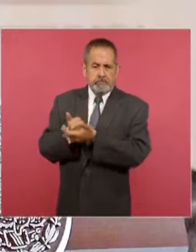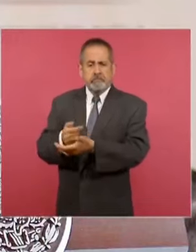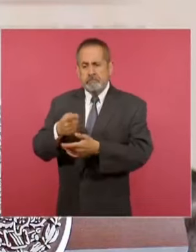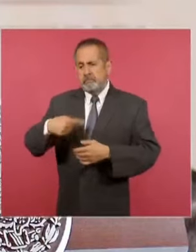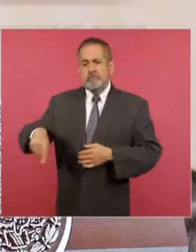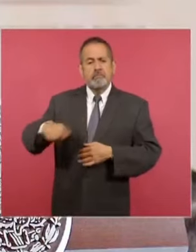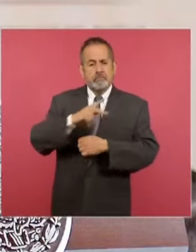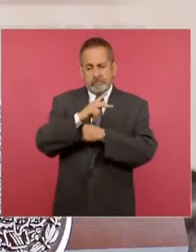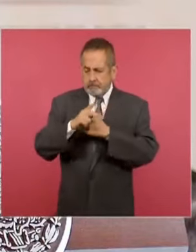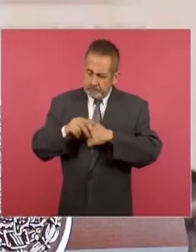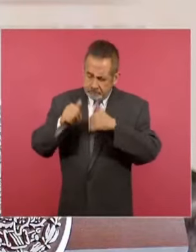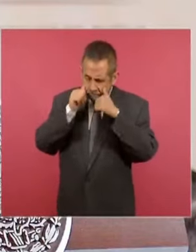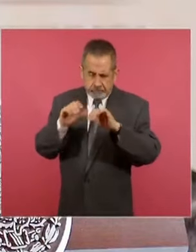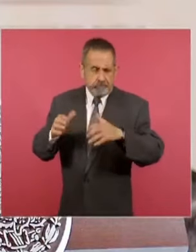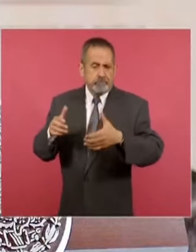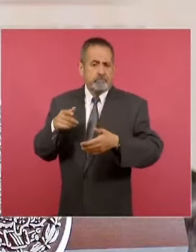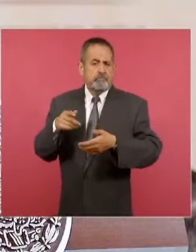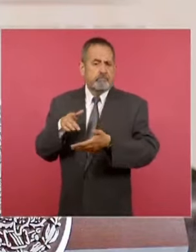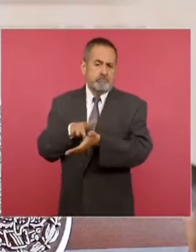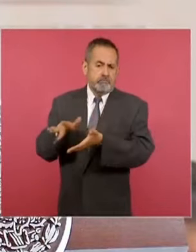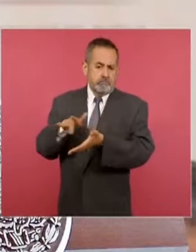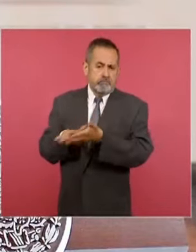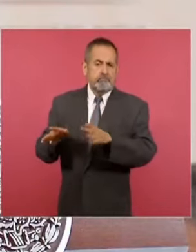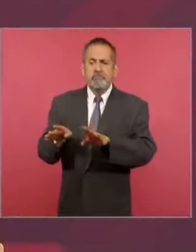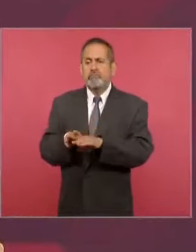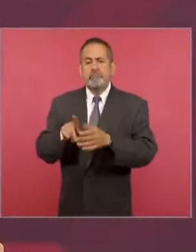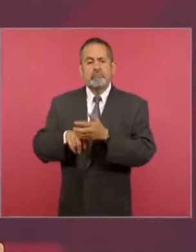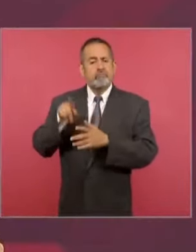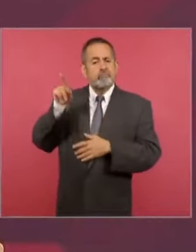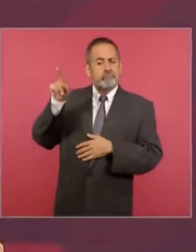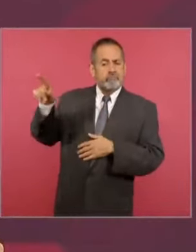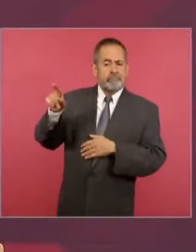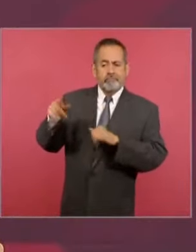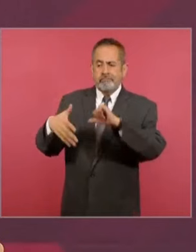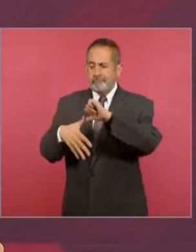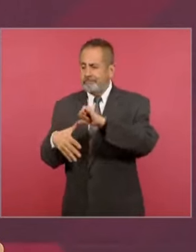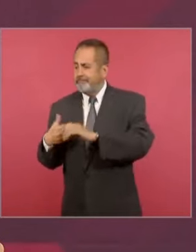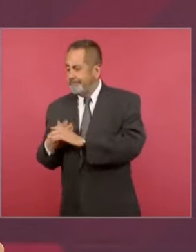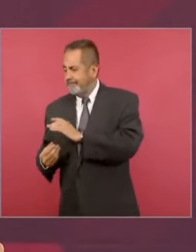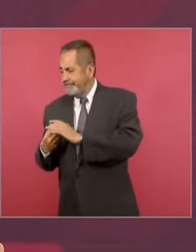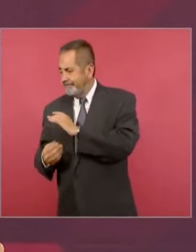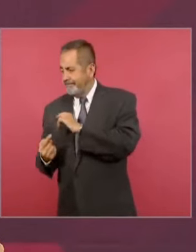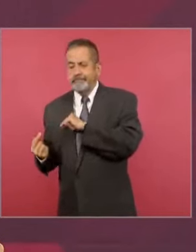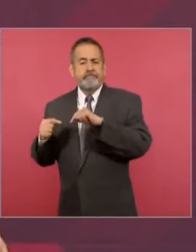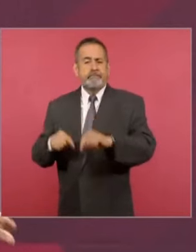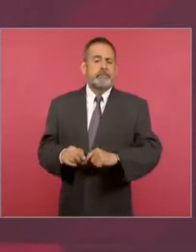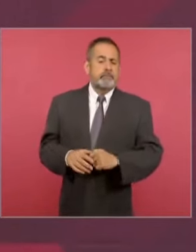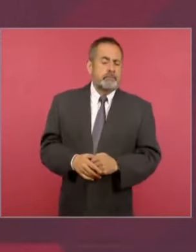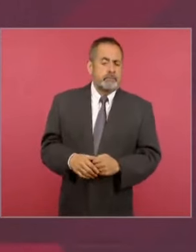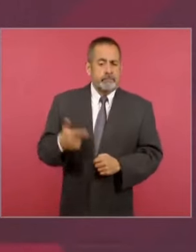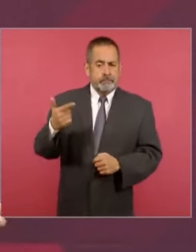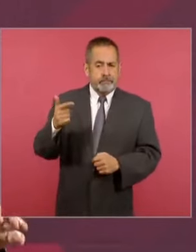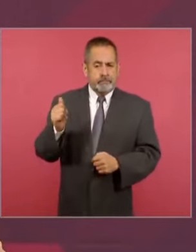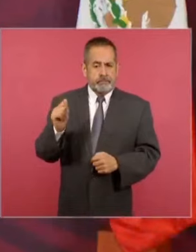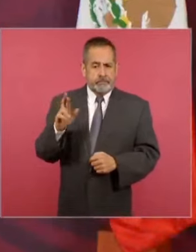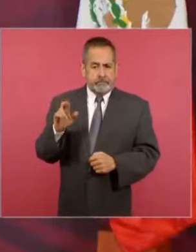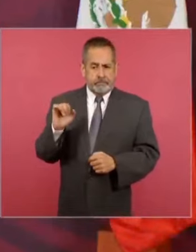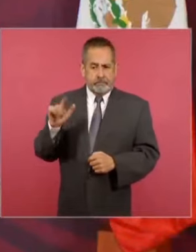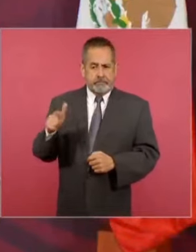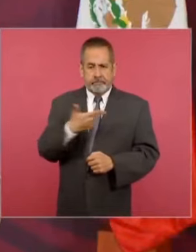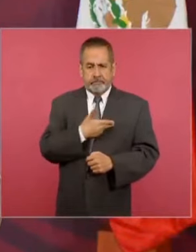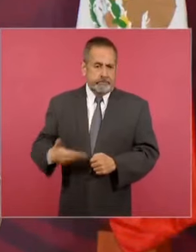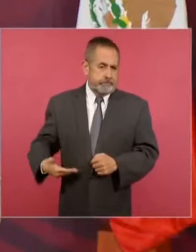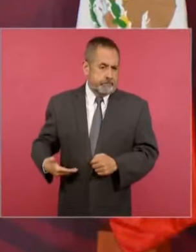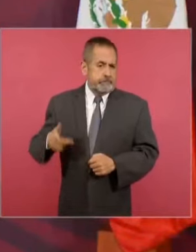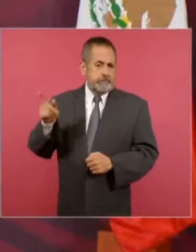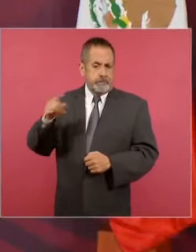con los perseguidos de la dictadura en América Latina. Gabriel Boric destacó el papel